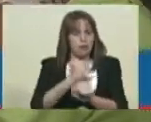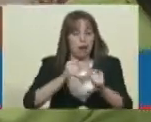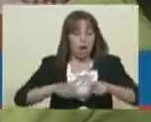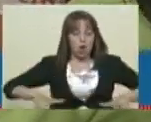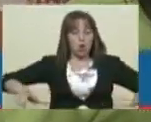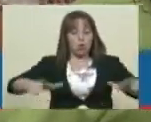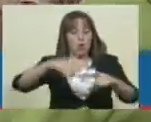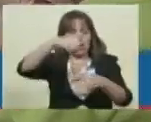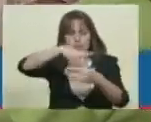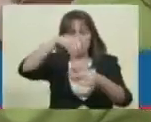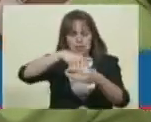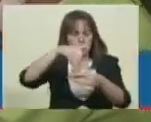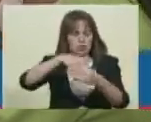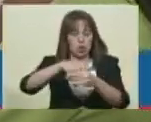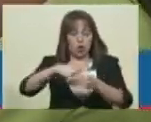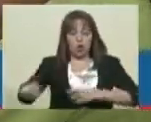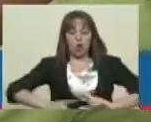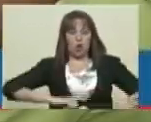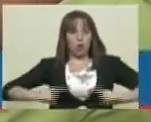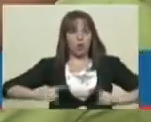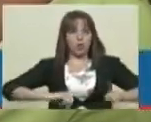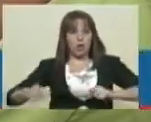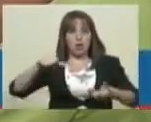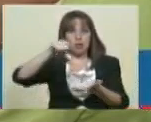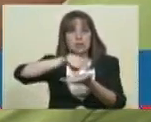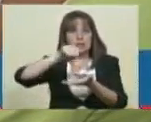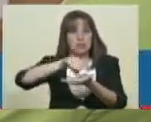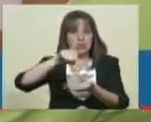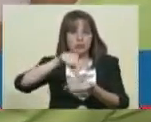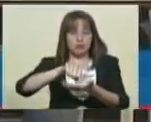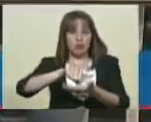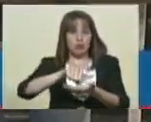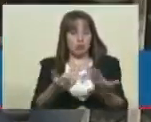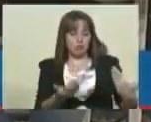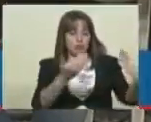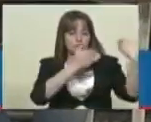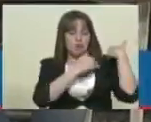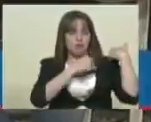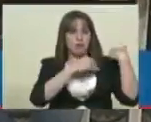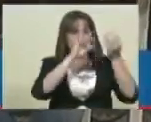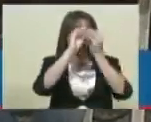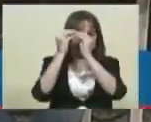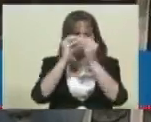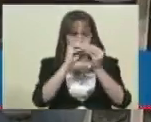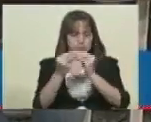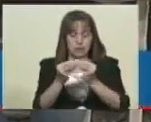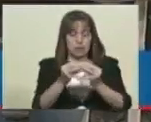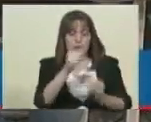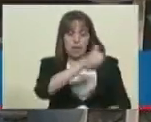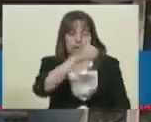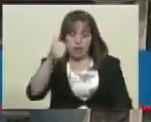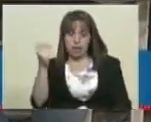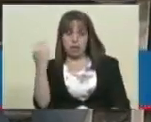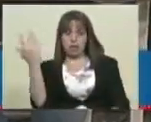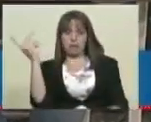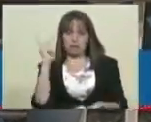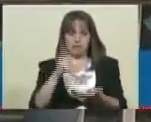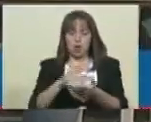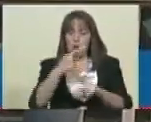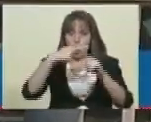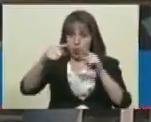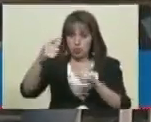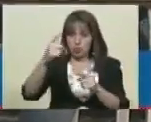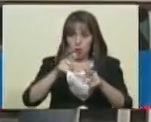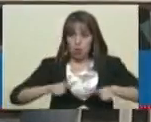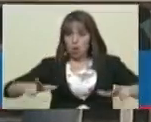votación al coordinador de centro con un dispositivo, cada persona que llegue de otro centro de